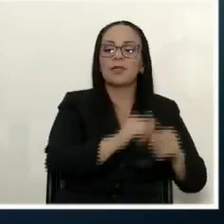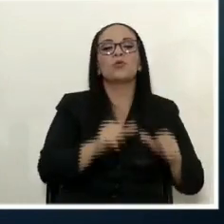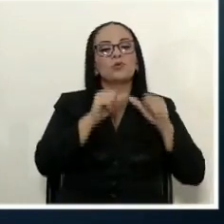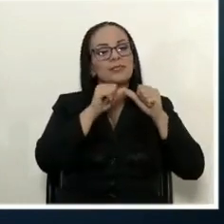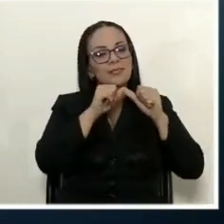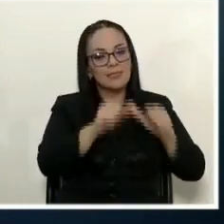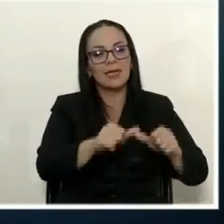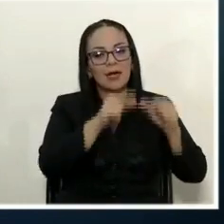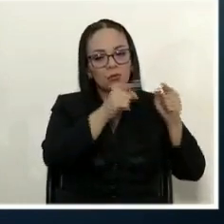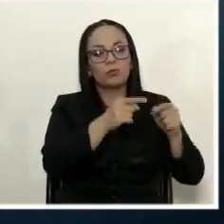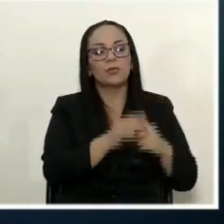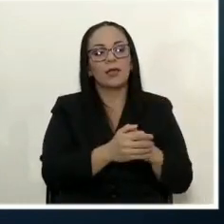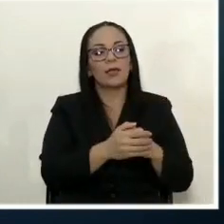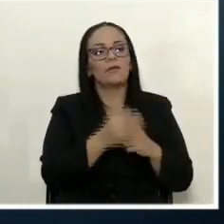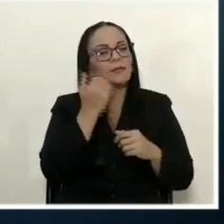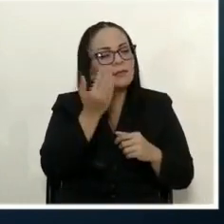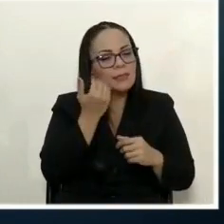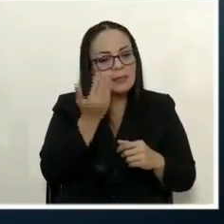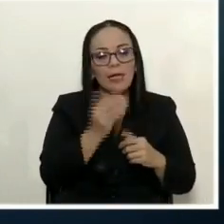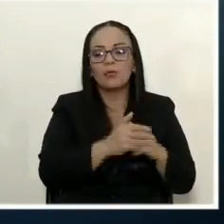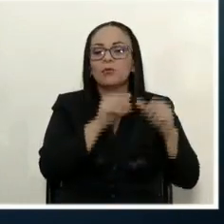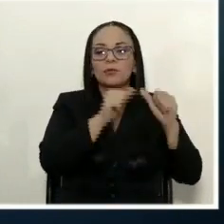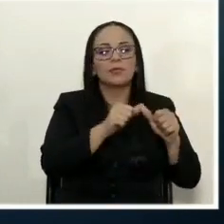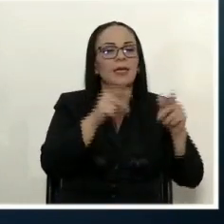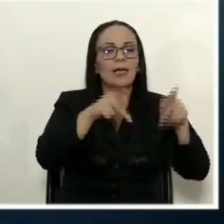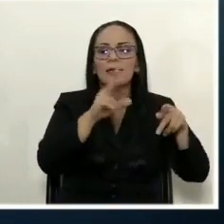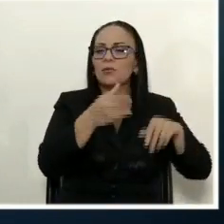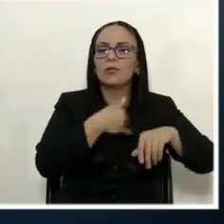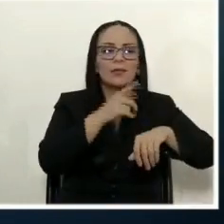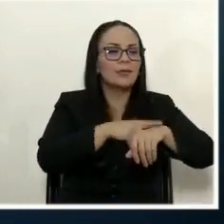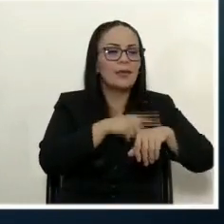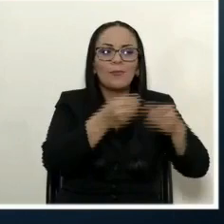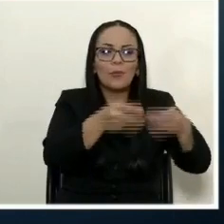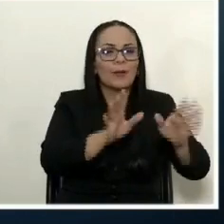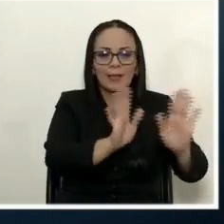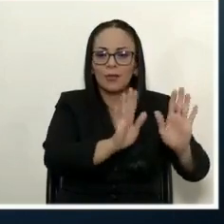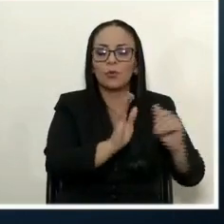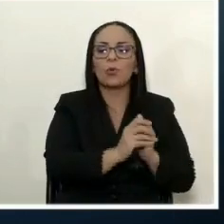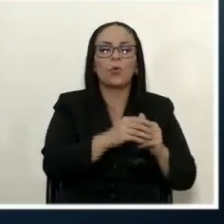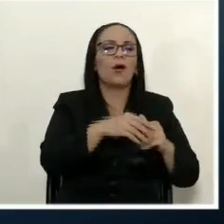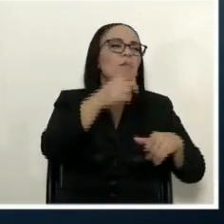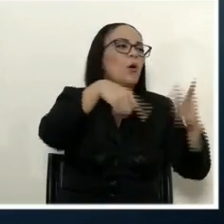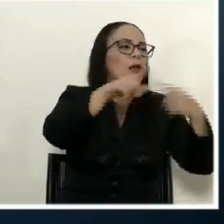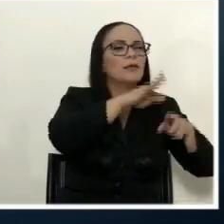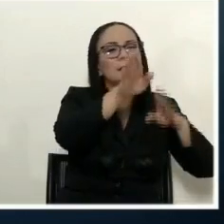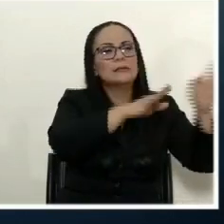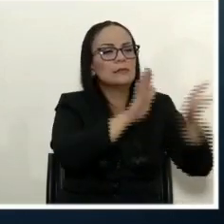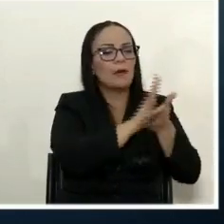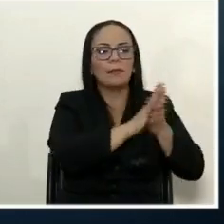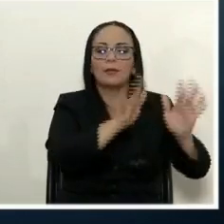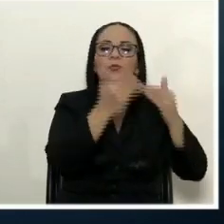Siga facilitando, siga facilitando. La gente no tiene tiempo que perder dando vueltas y trámites. Gracias. Gracias.